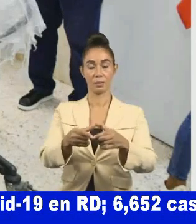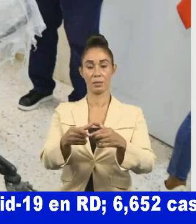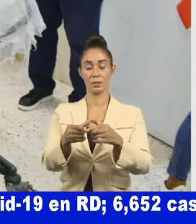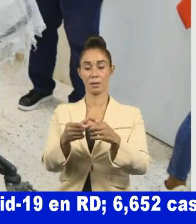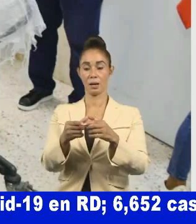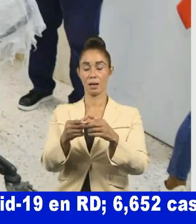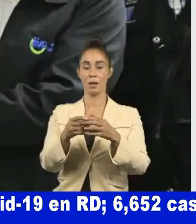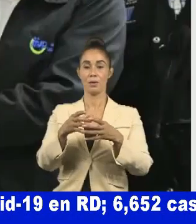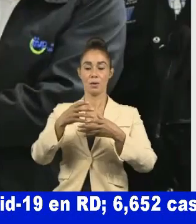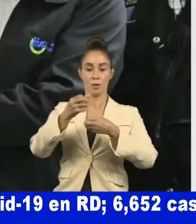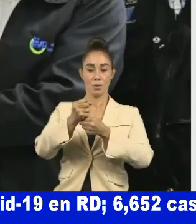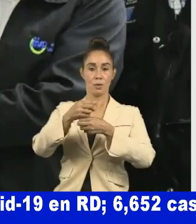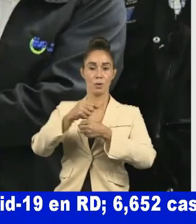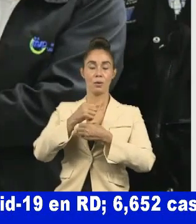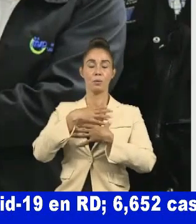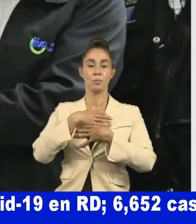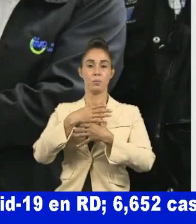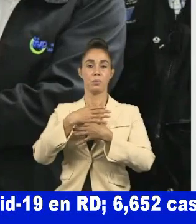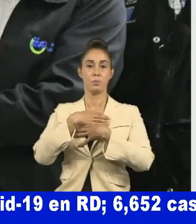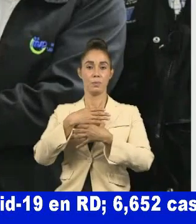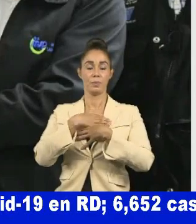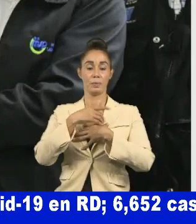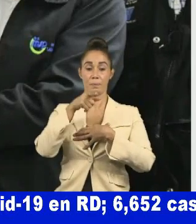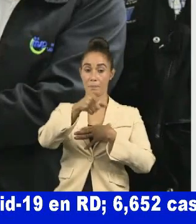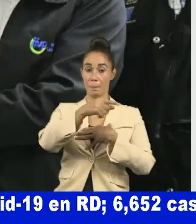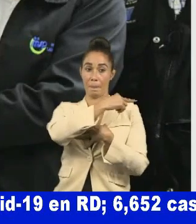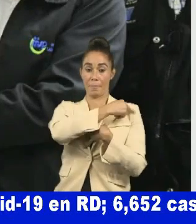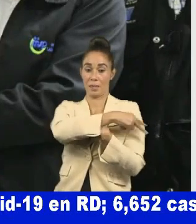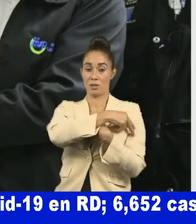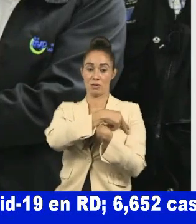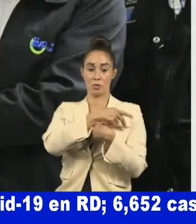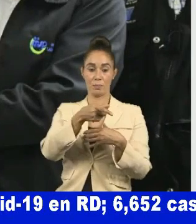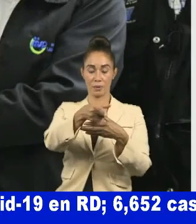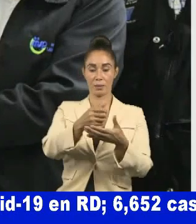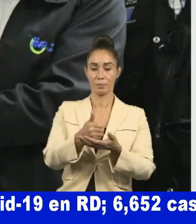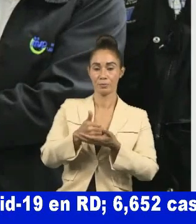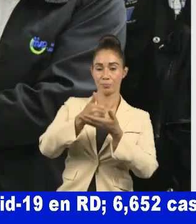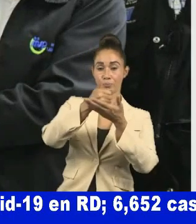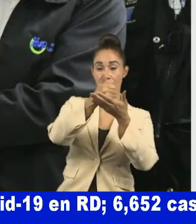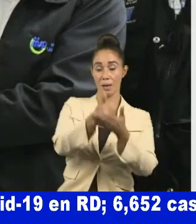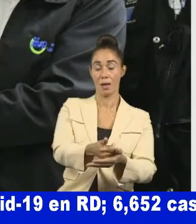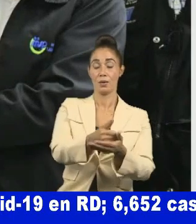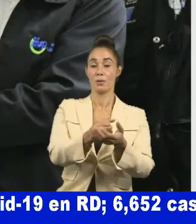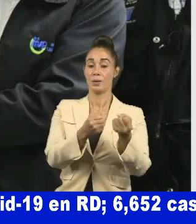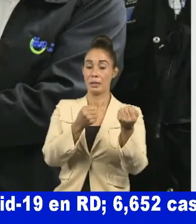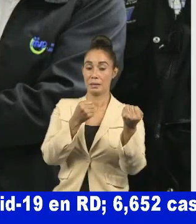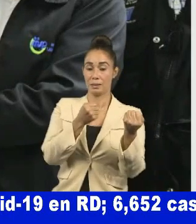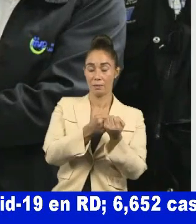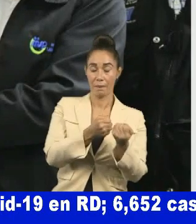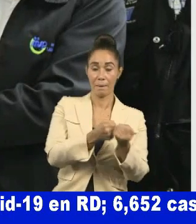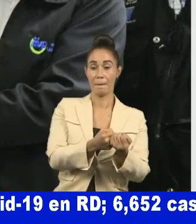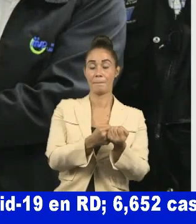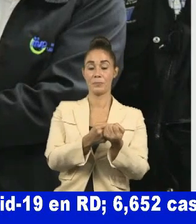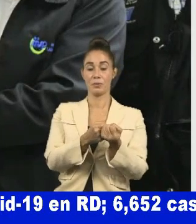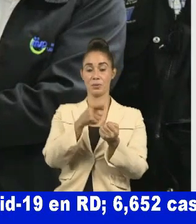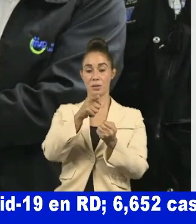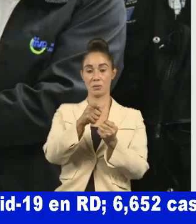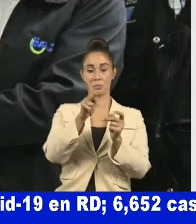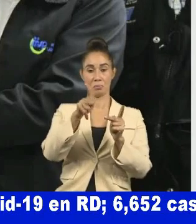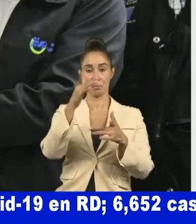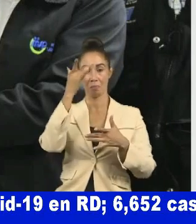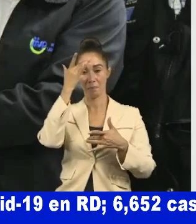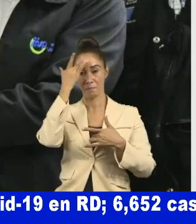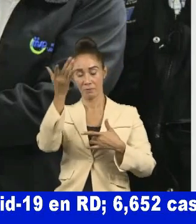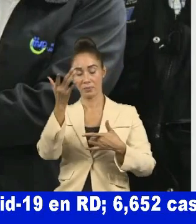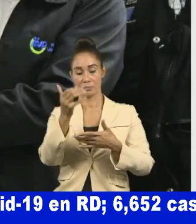manuales a dicho hospital, con lo cual se aumentan las capacidades. Ustedes pueden